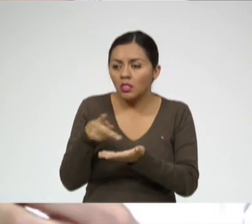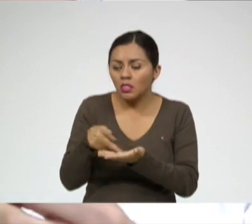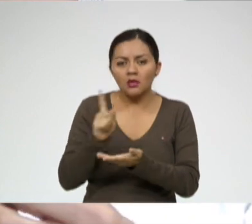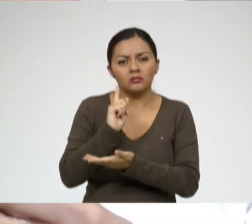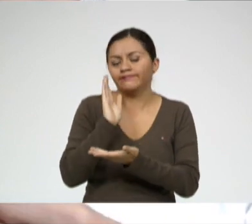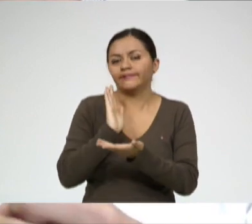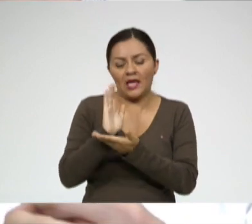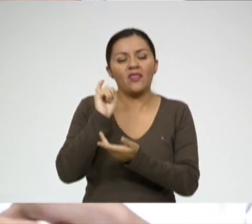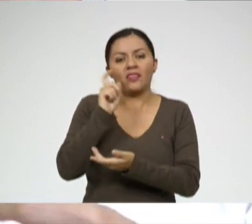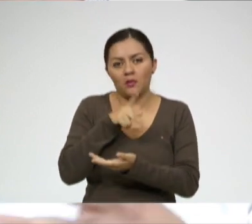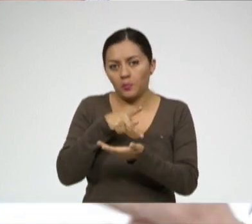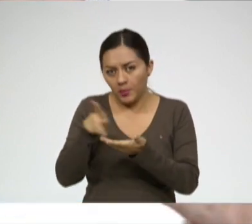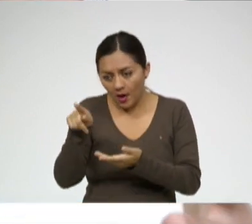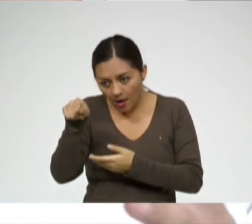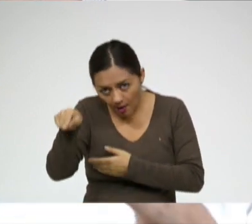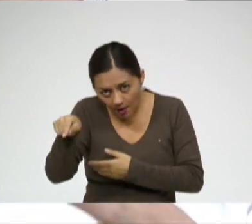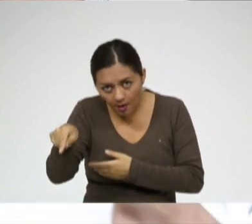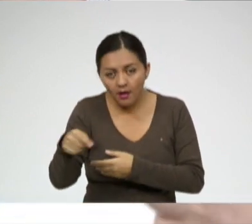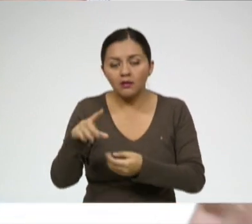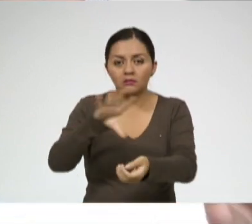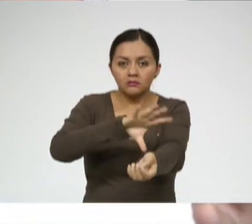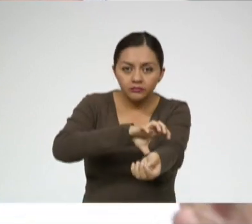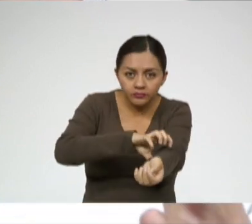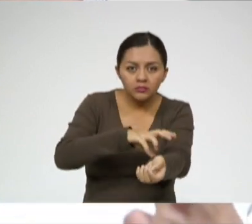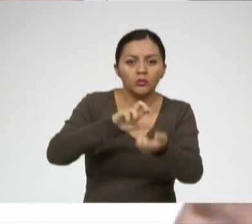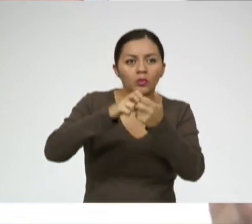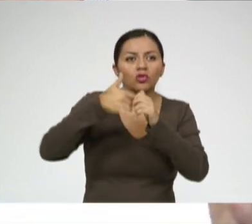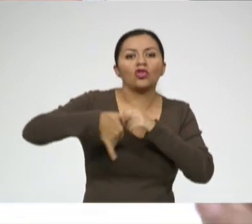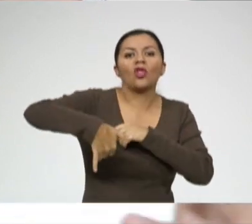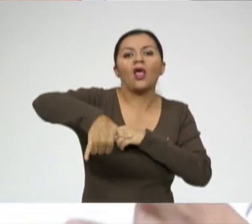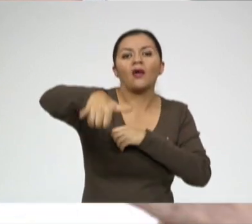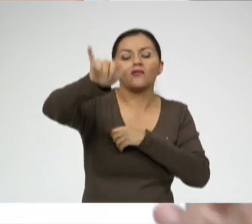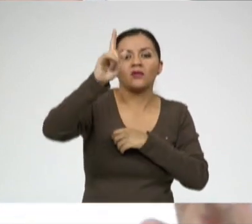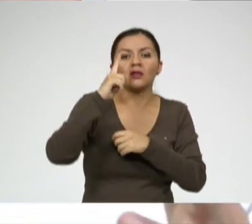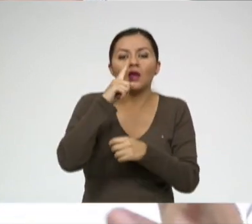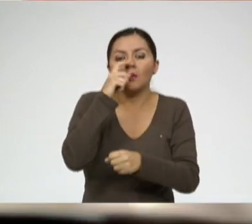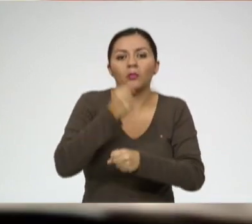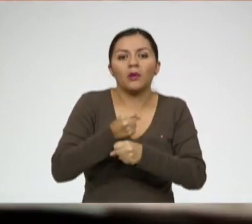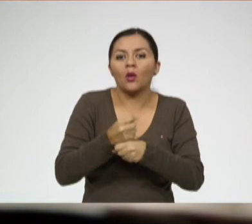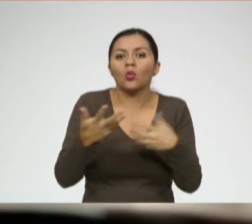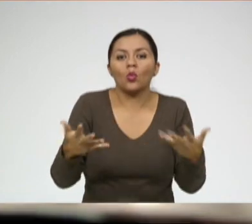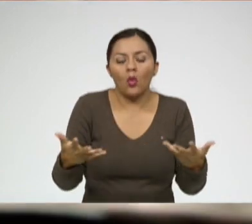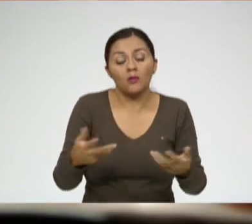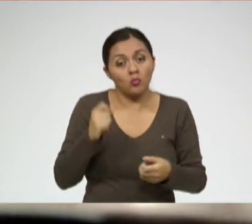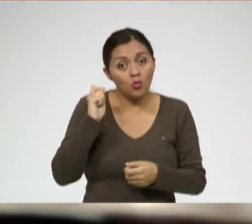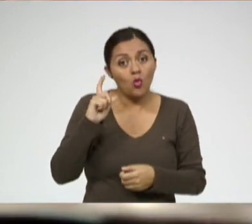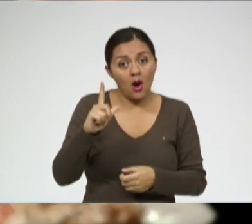pagarles tratamientos de diabetes, hipertensión arterial o problemas de desempleo por el sobrepeso.